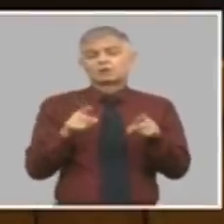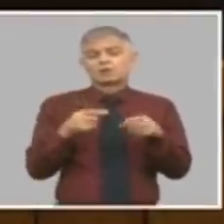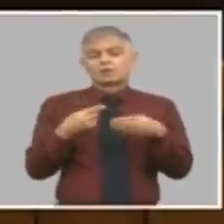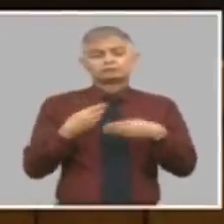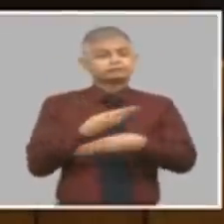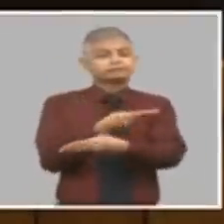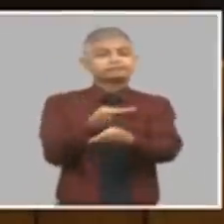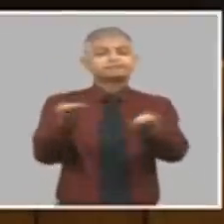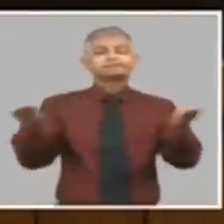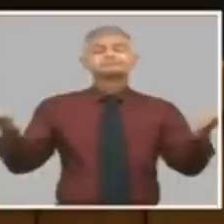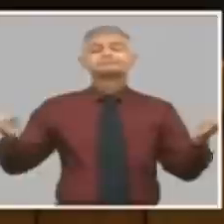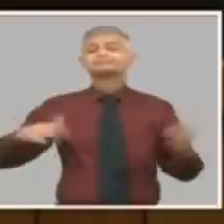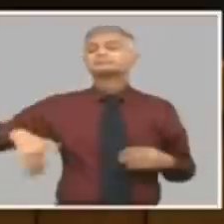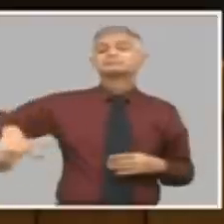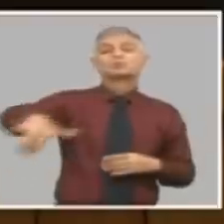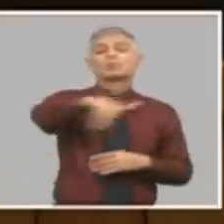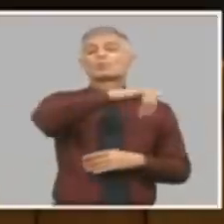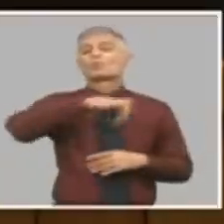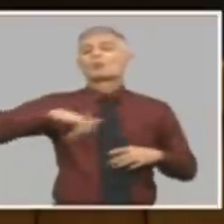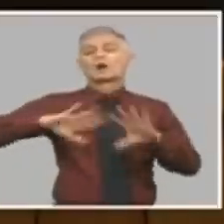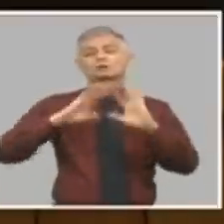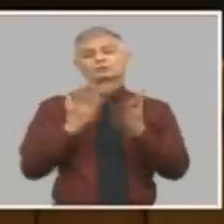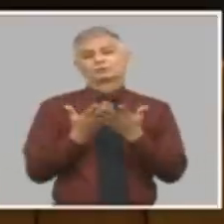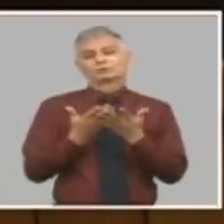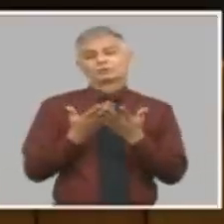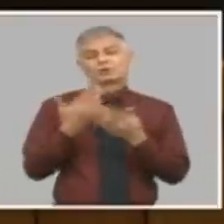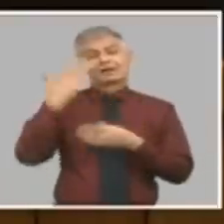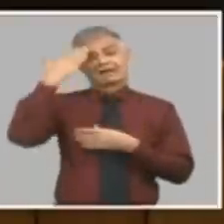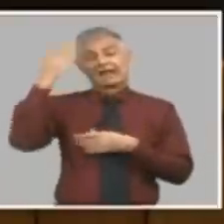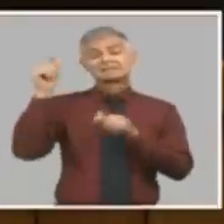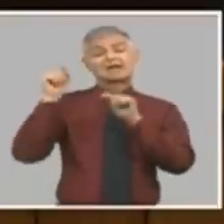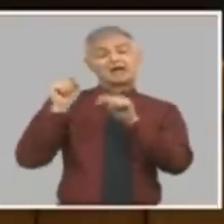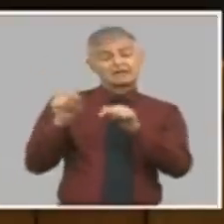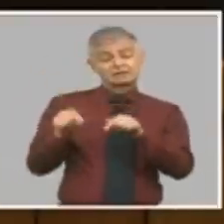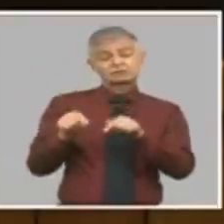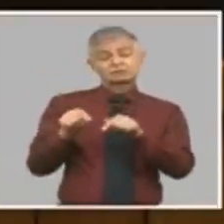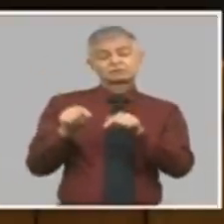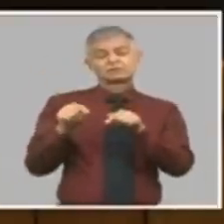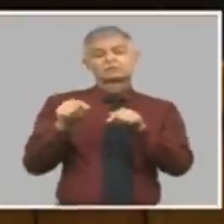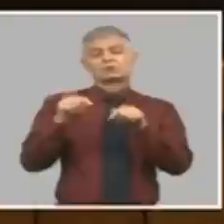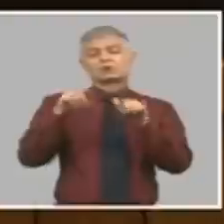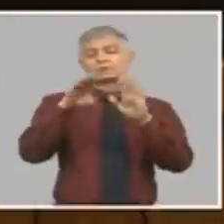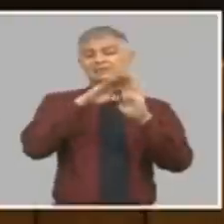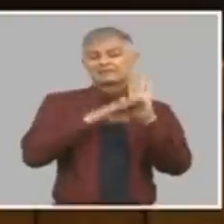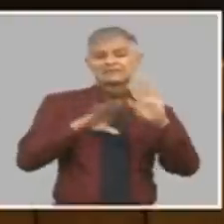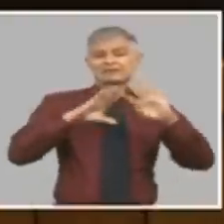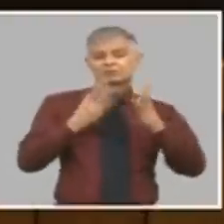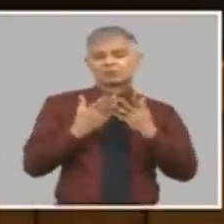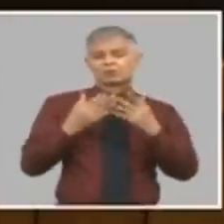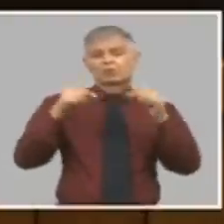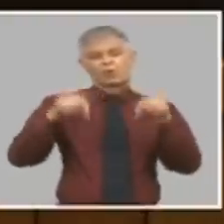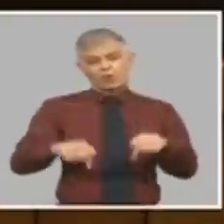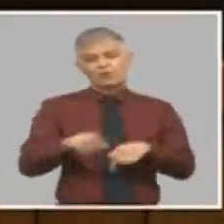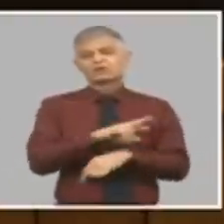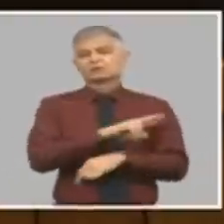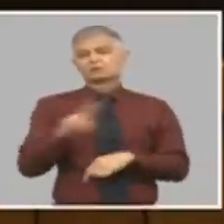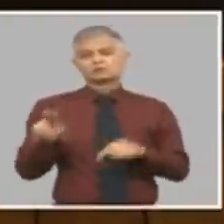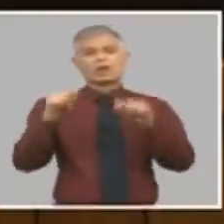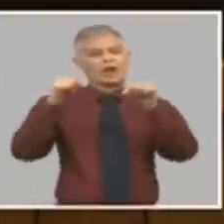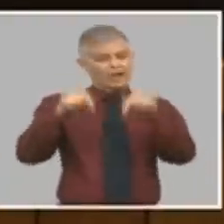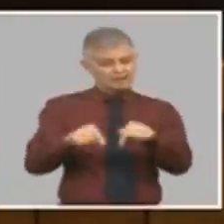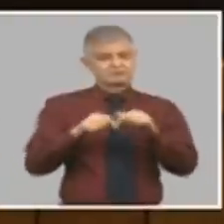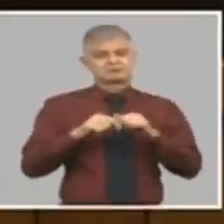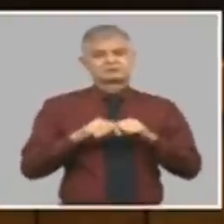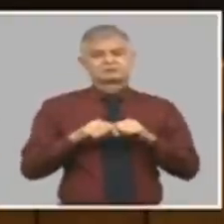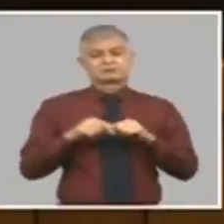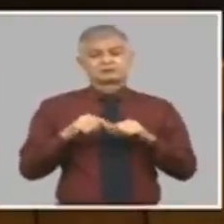y gracias a esas medidas y otras cosas, hoy la revolución existe y estamos todos aquí. Pero si queremos transformar